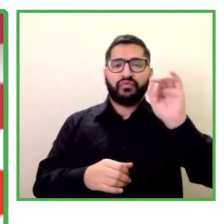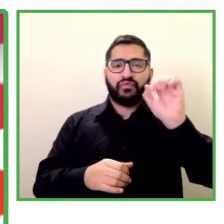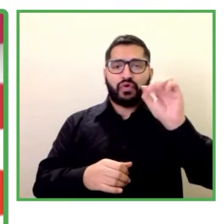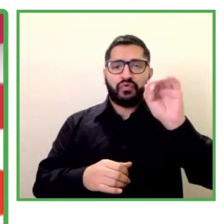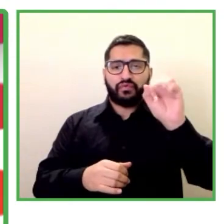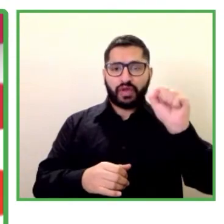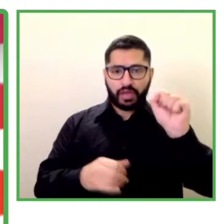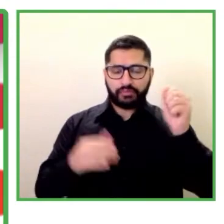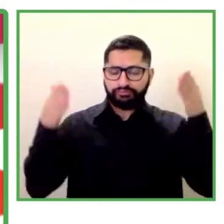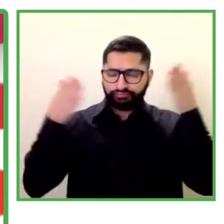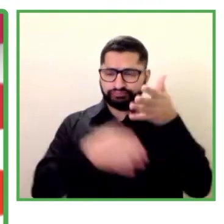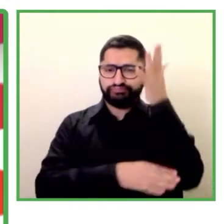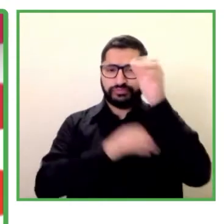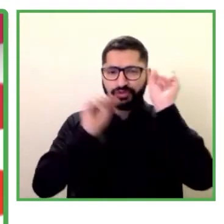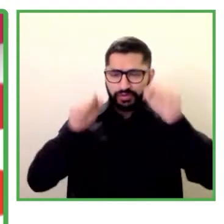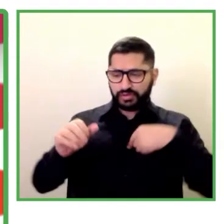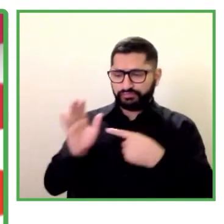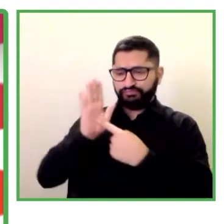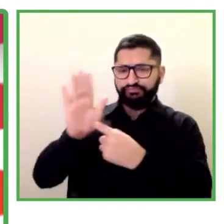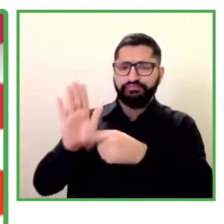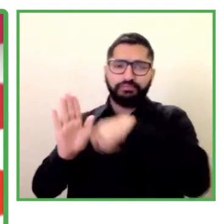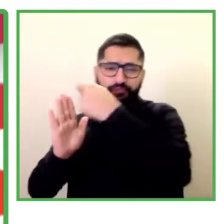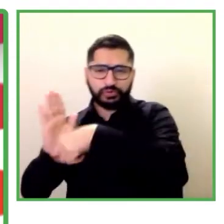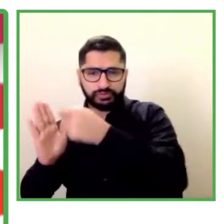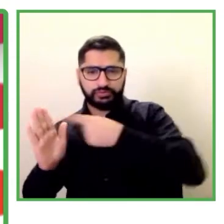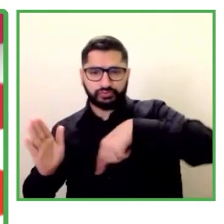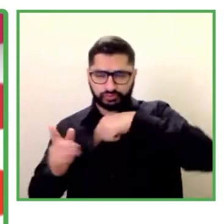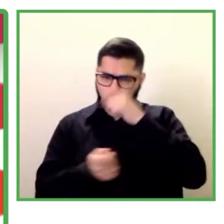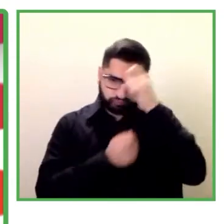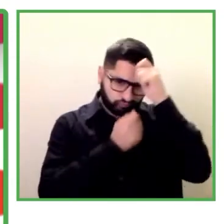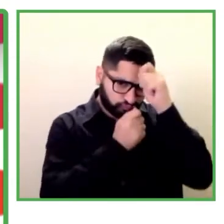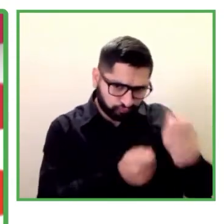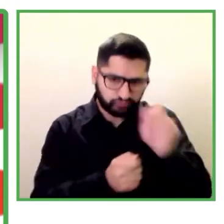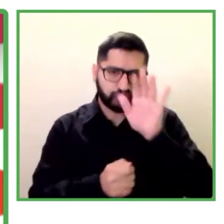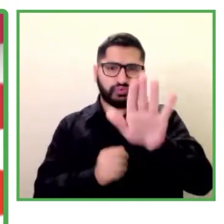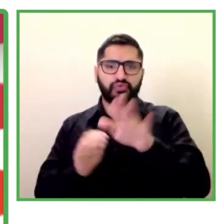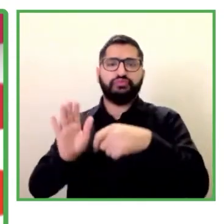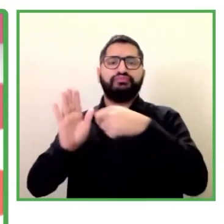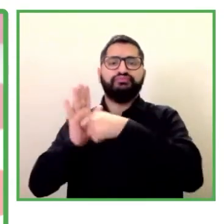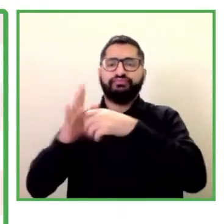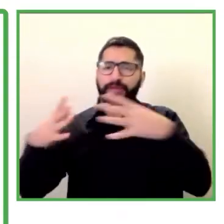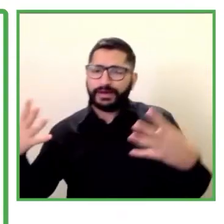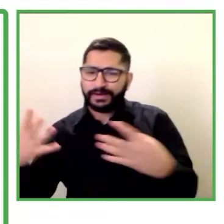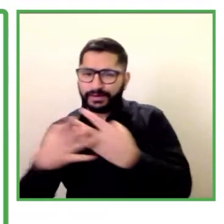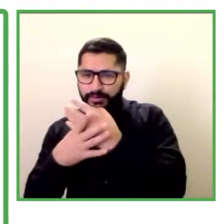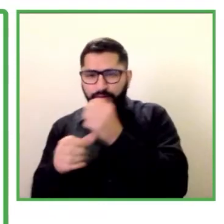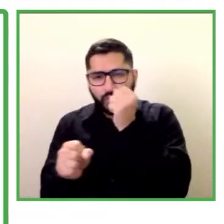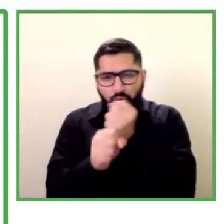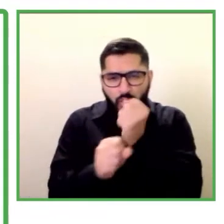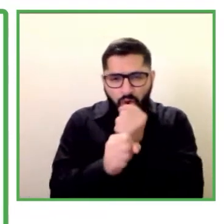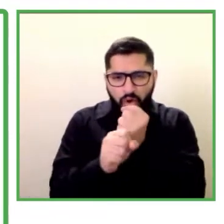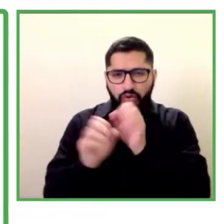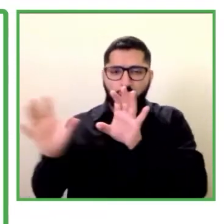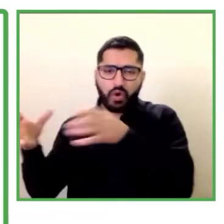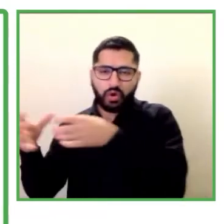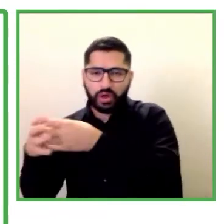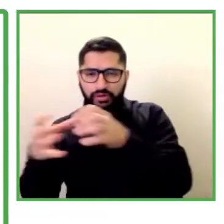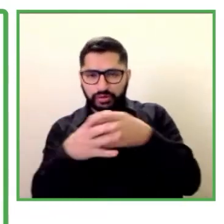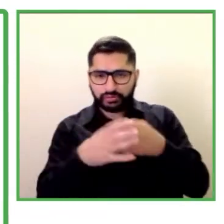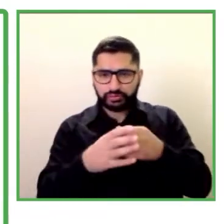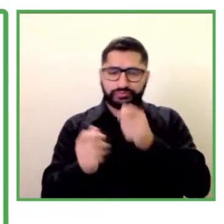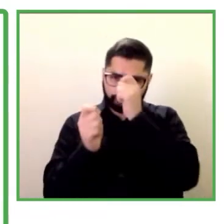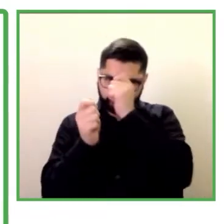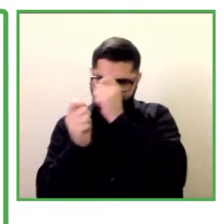poder presentar junto a estas otras organizaciones de trabajos y esfuerzos tan reconocidos a nivel internacional primero quiero